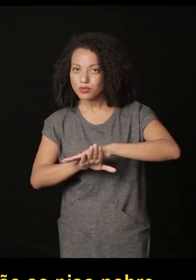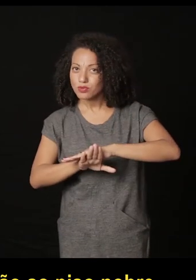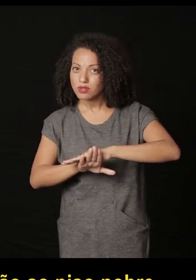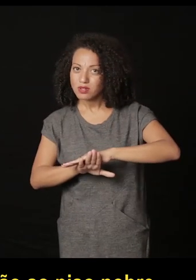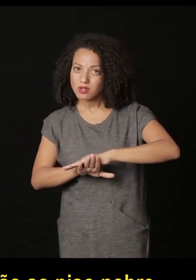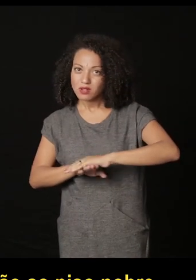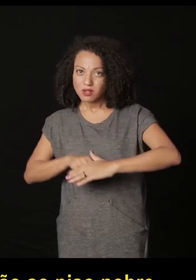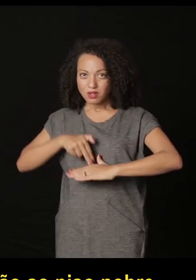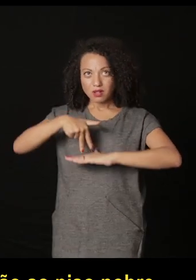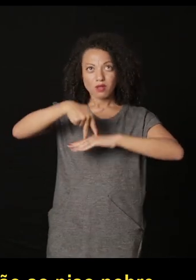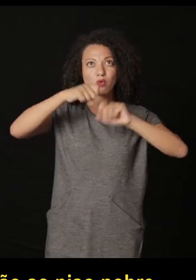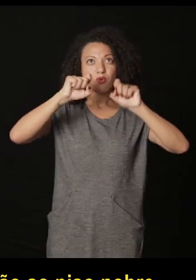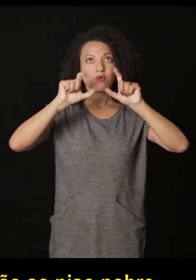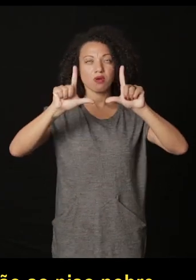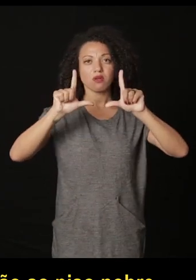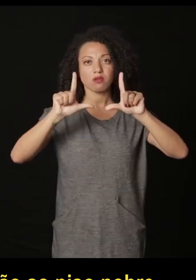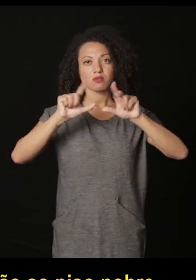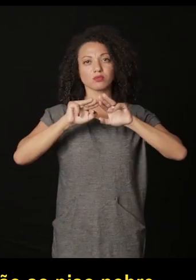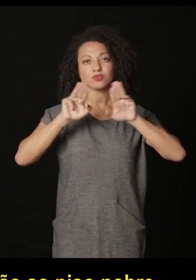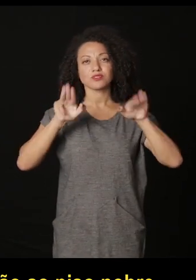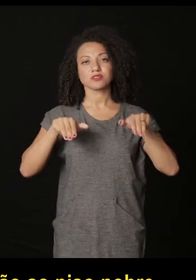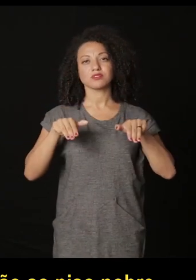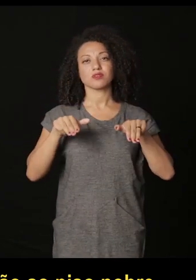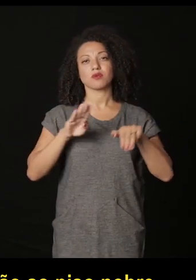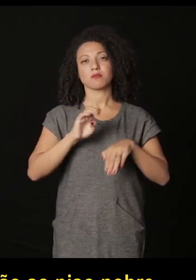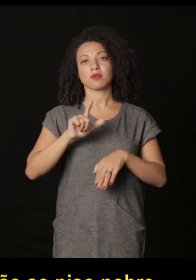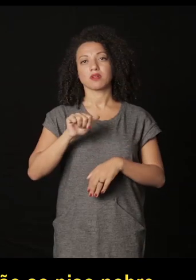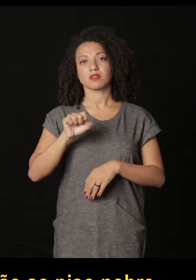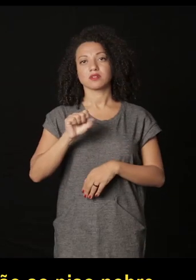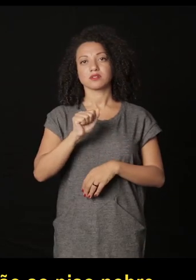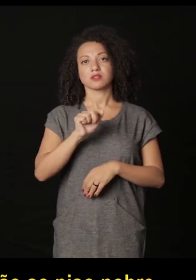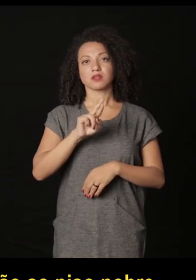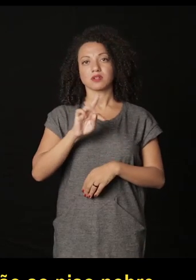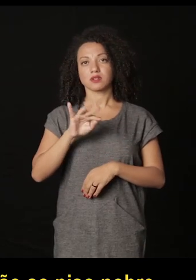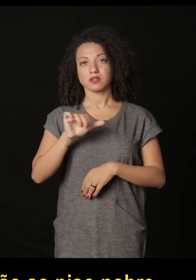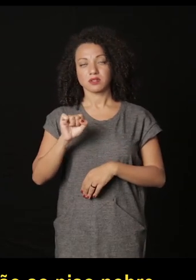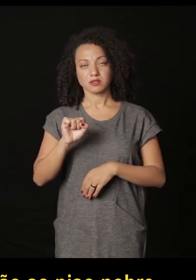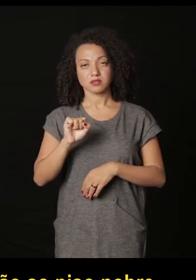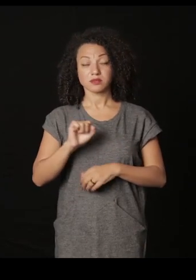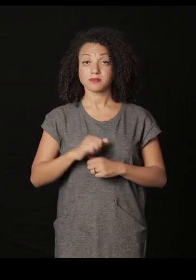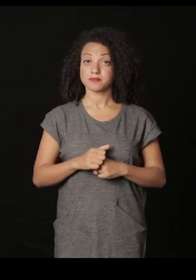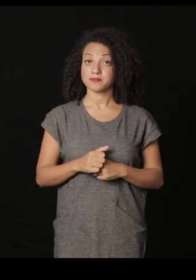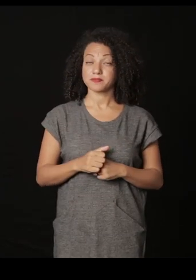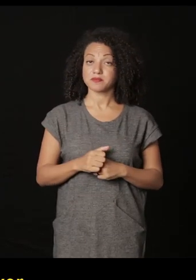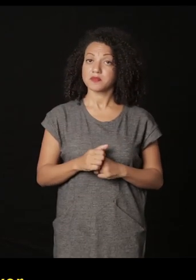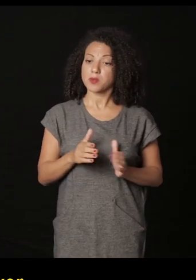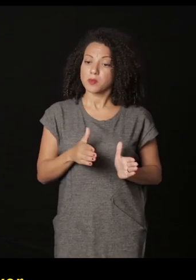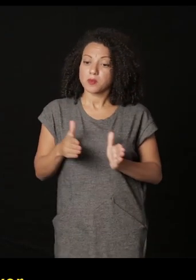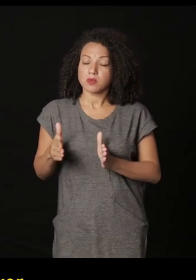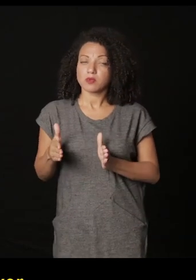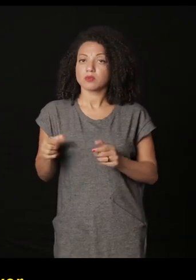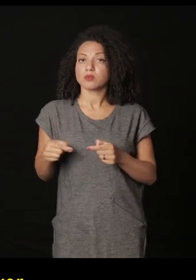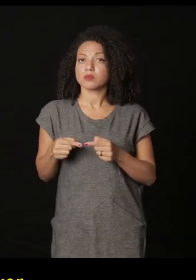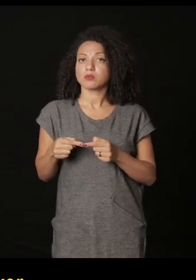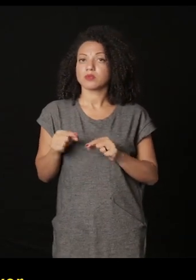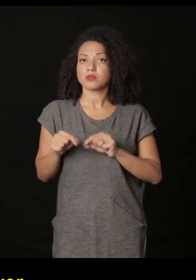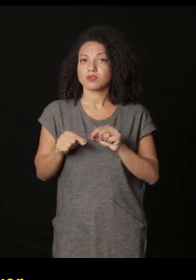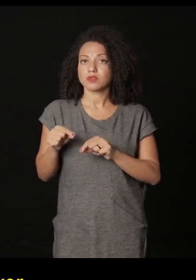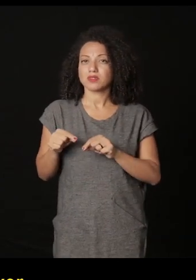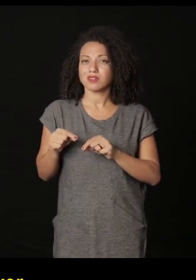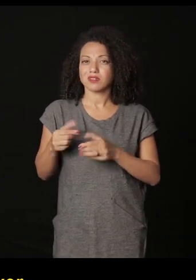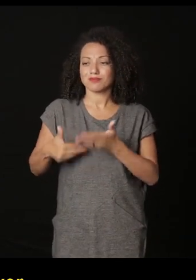sótano al piso noble en el Museo de las Bellas Artes por una parte